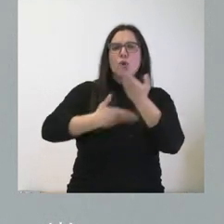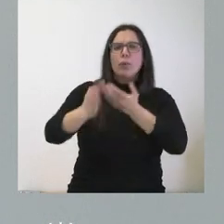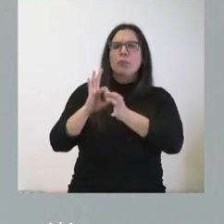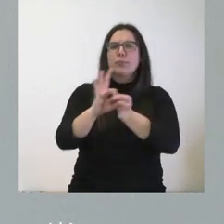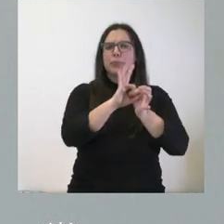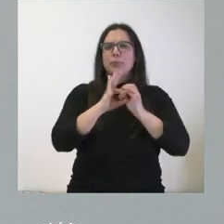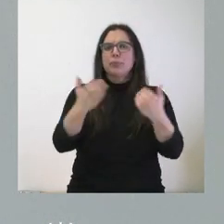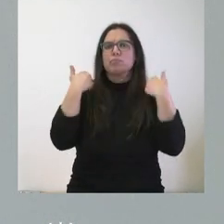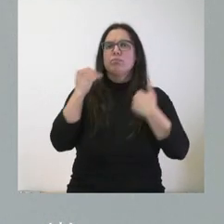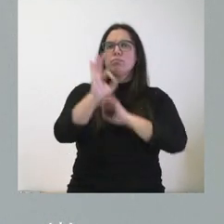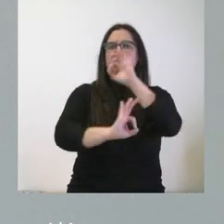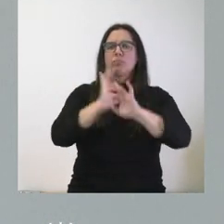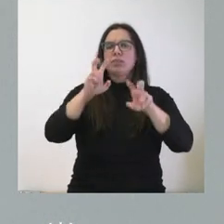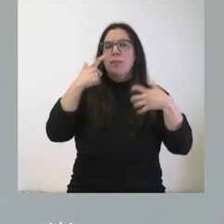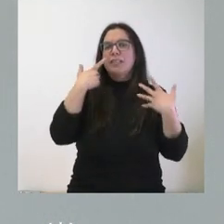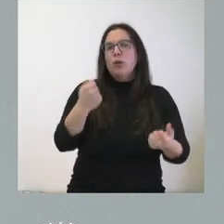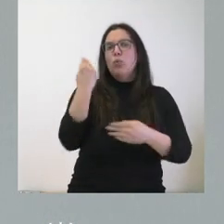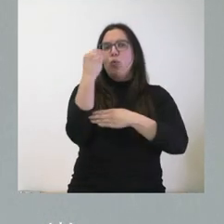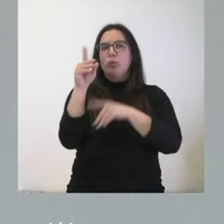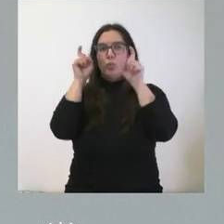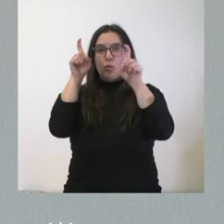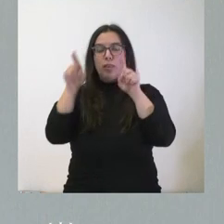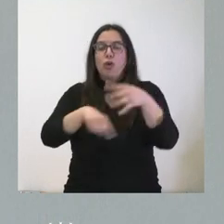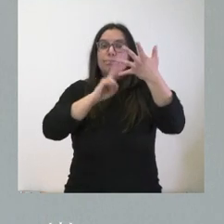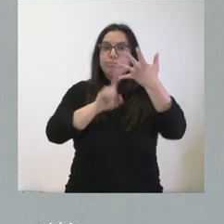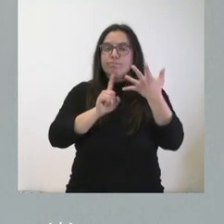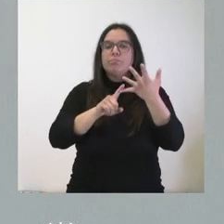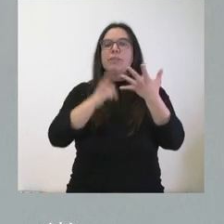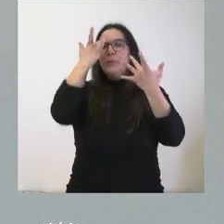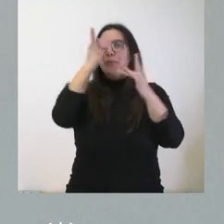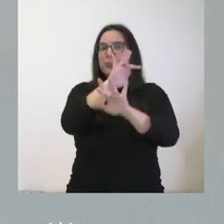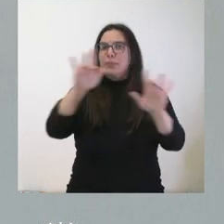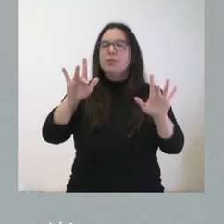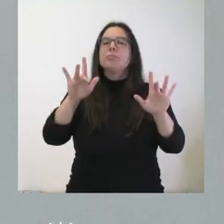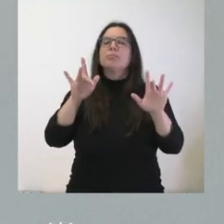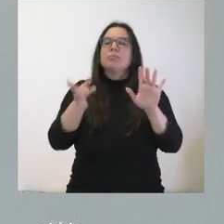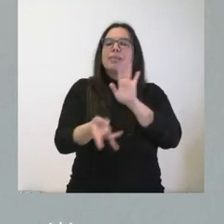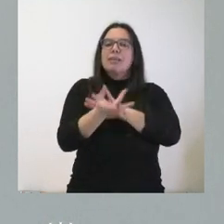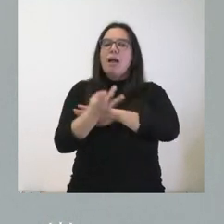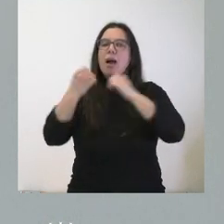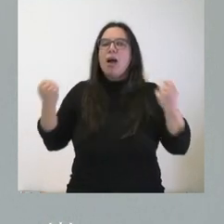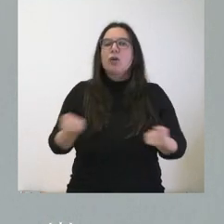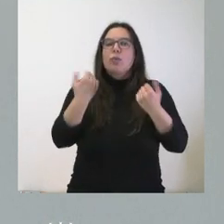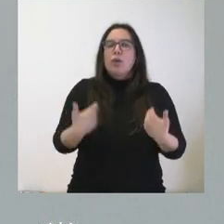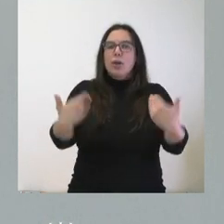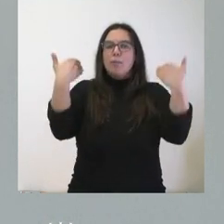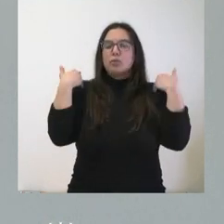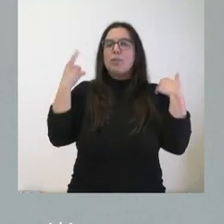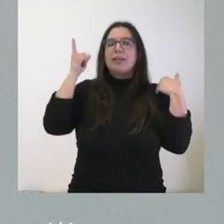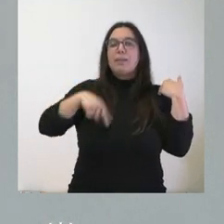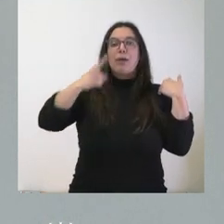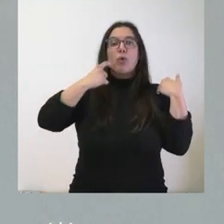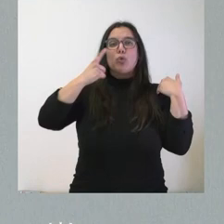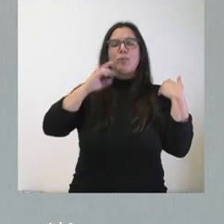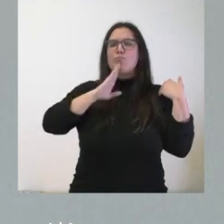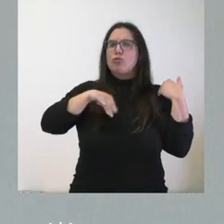órganos competentes en materia de salud, juventud y educación. Y el quinto, sensibilizar y generar actuaciones responsables y modificar hábitos